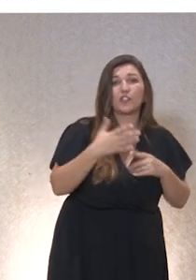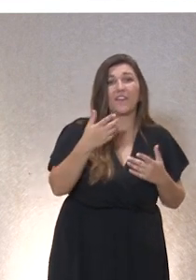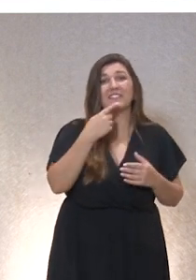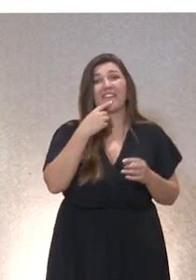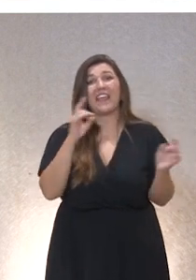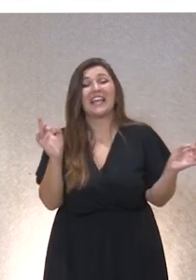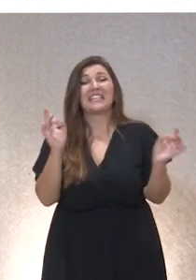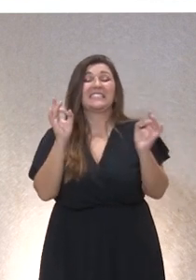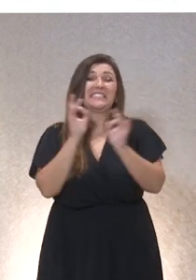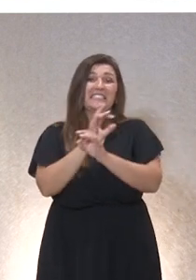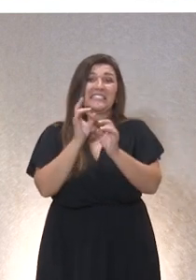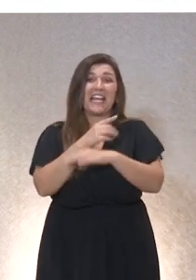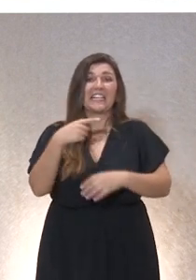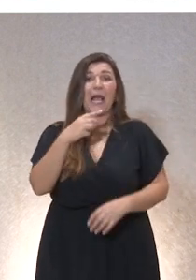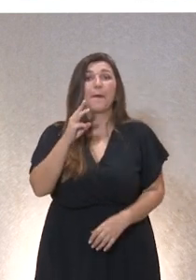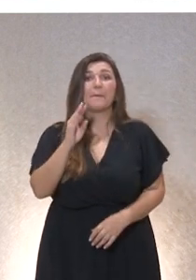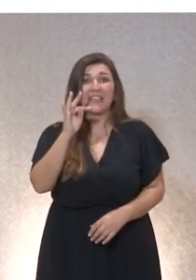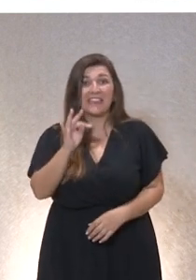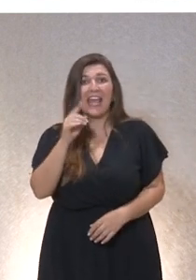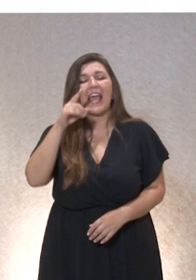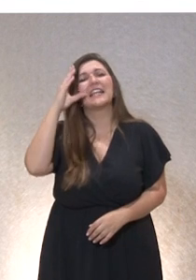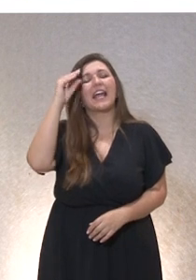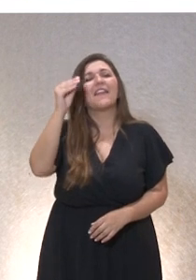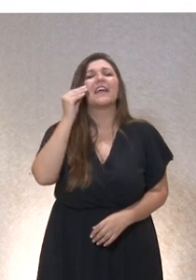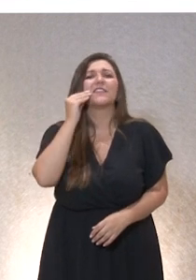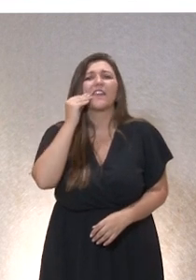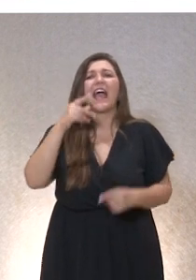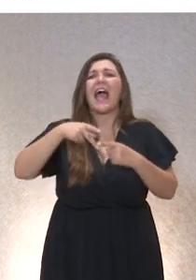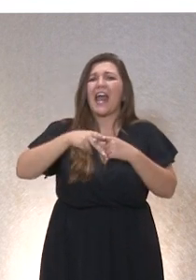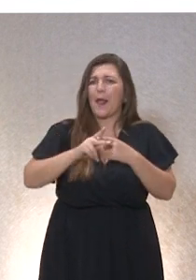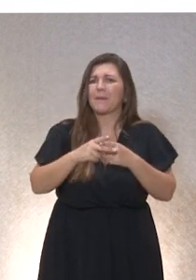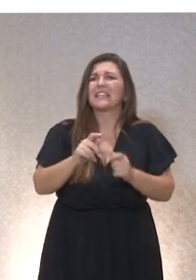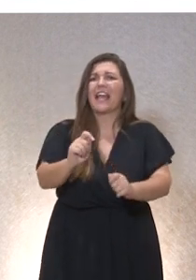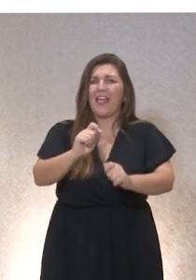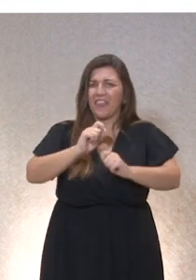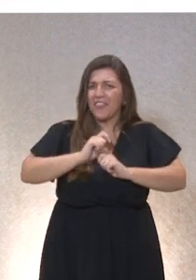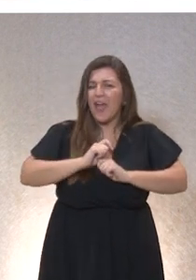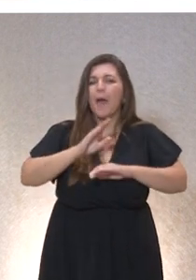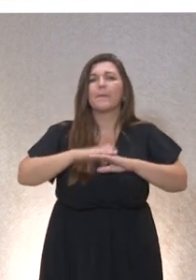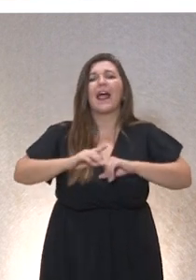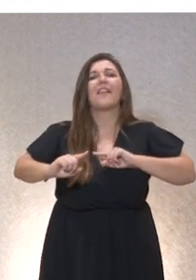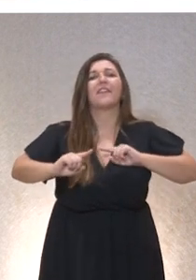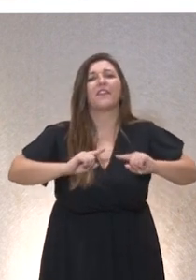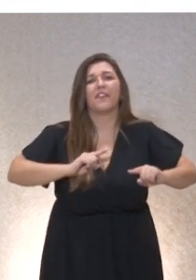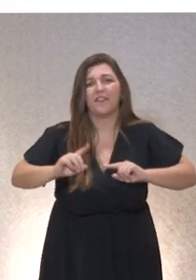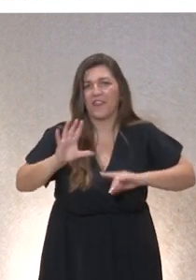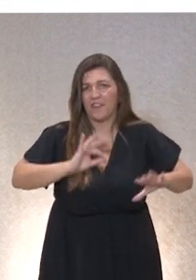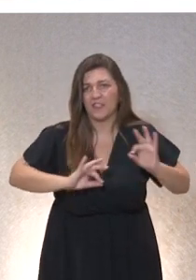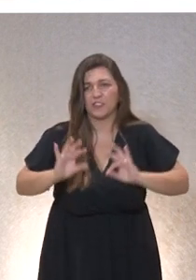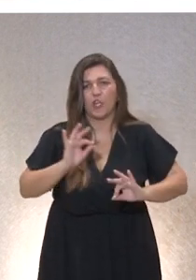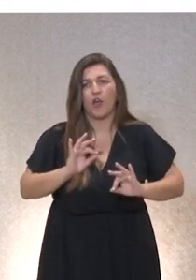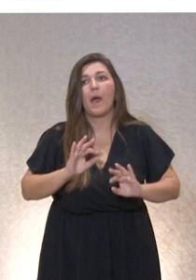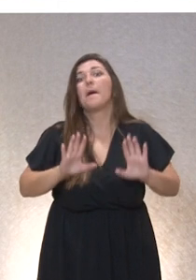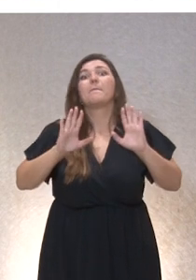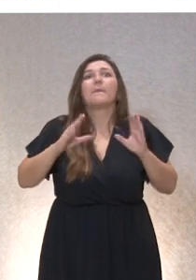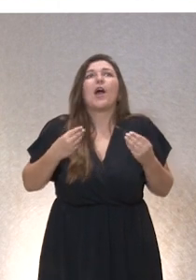GPT, la inteligencia artificial, es una gran herramienta para ayudarnos a decidir. Pero la vida